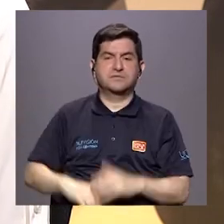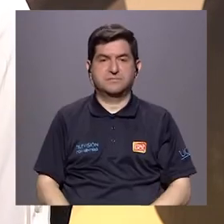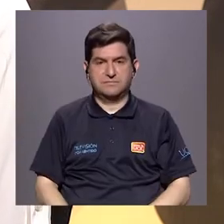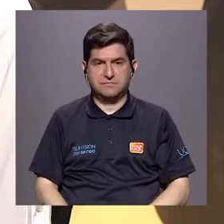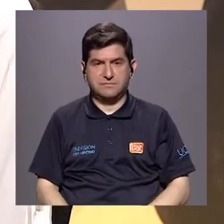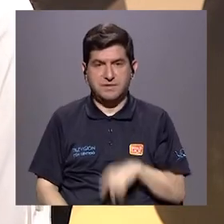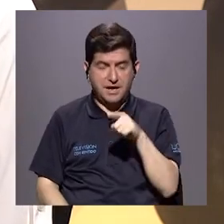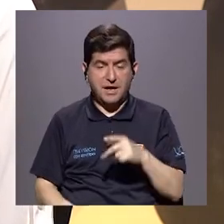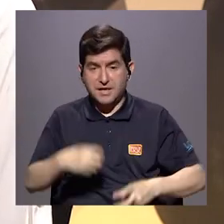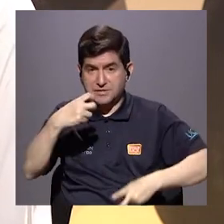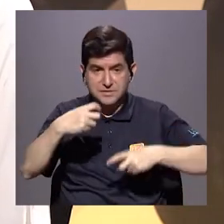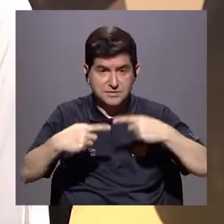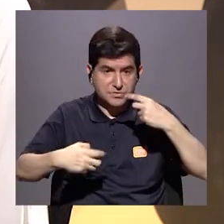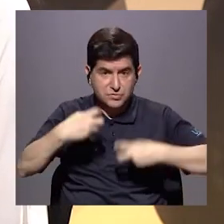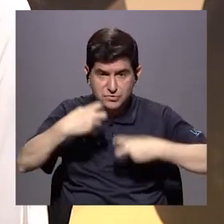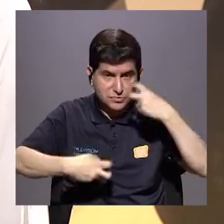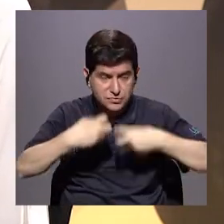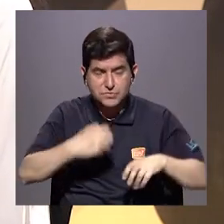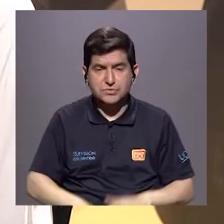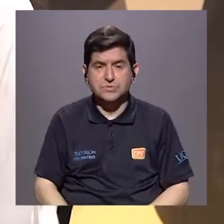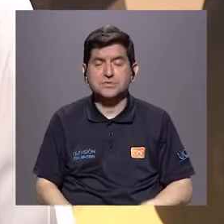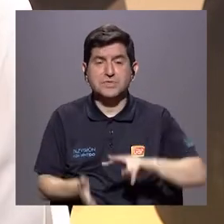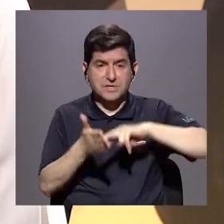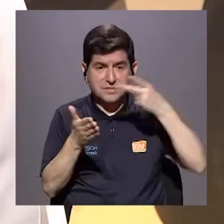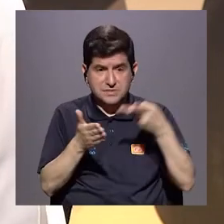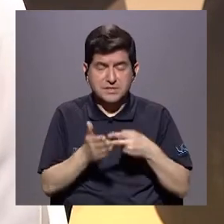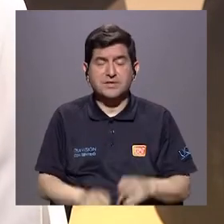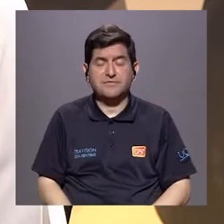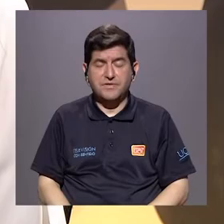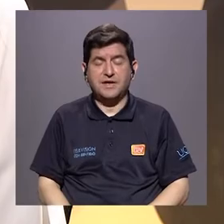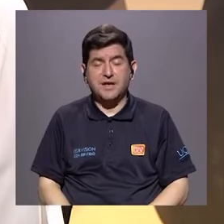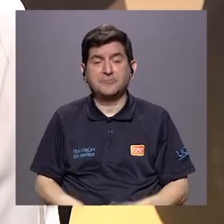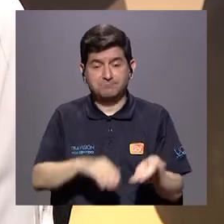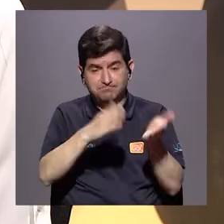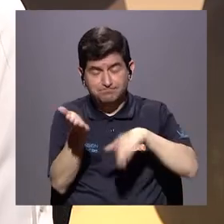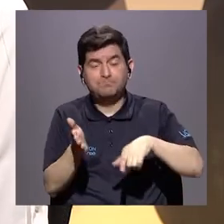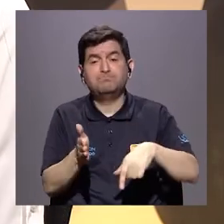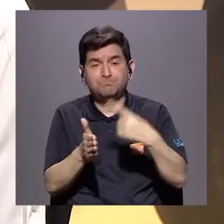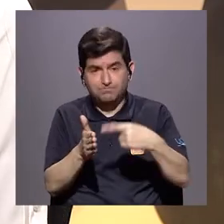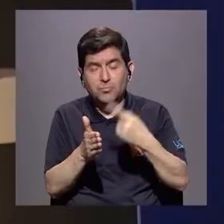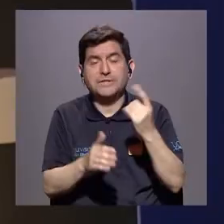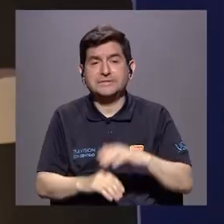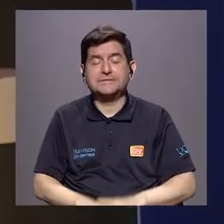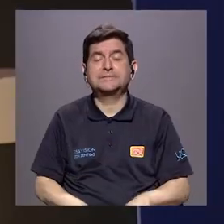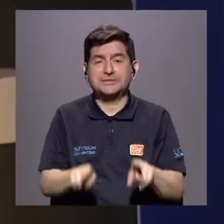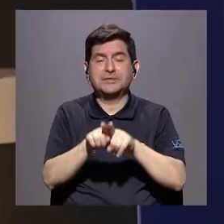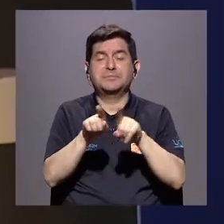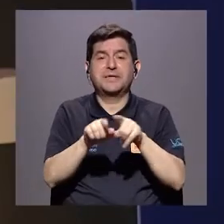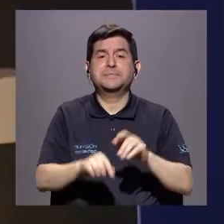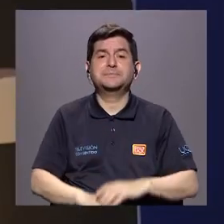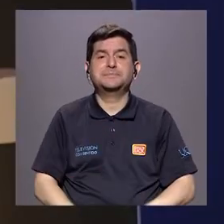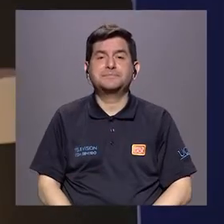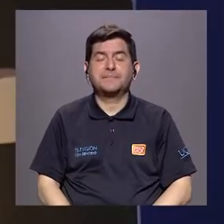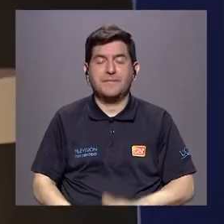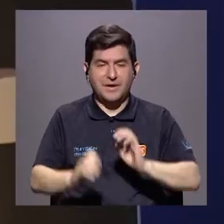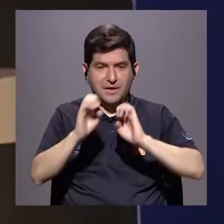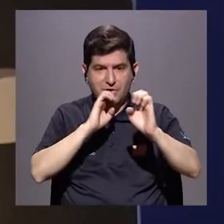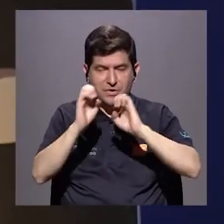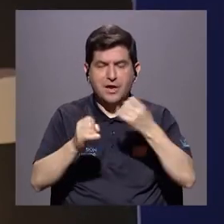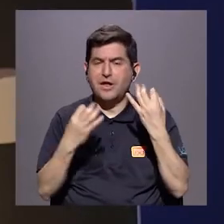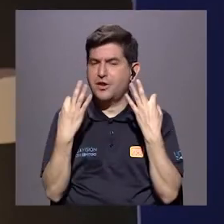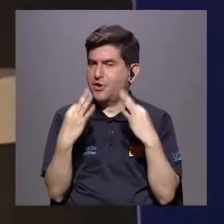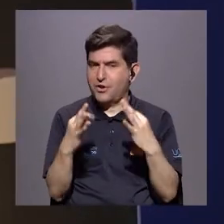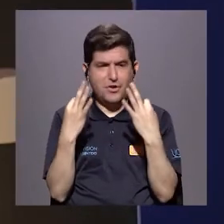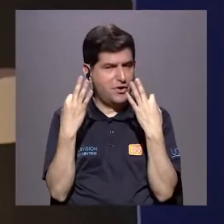estos delitos cobran vidas, literalmente, cobran vidas. Correcto, correcto. Con esta entrevista no hemos